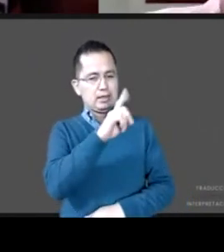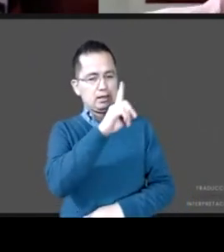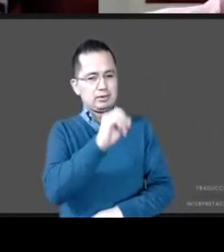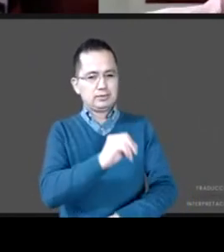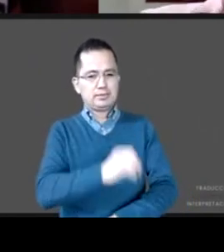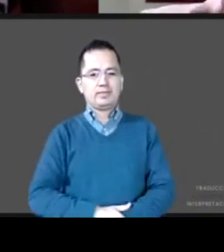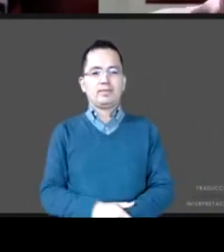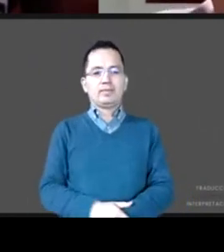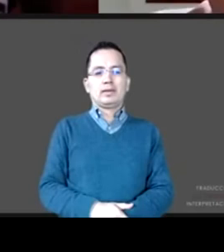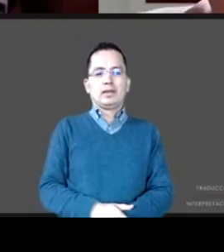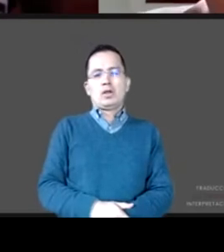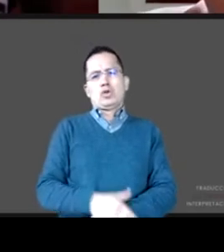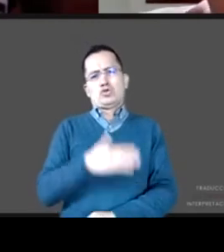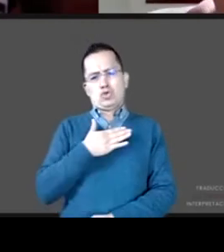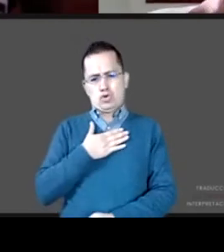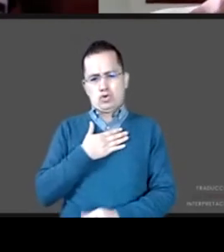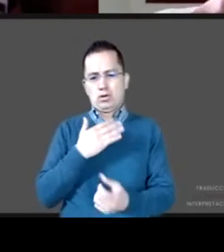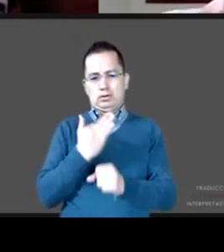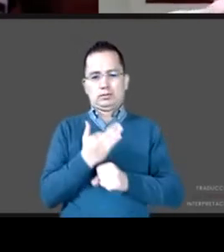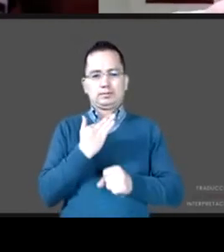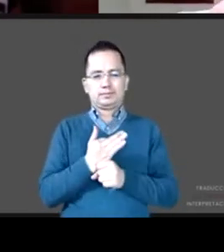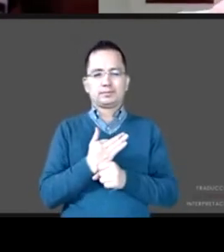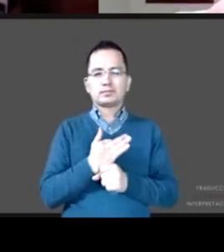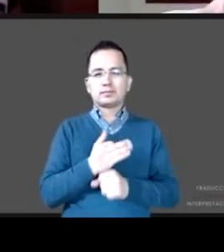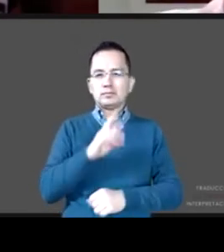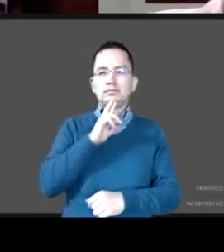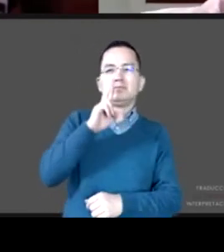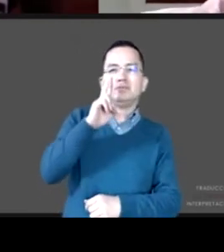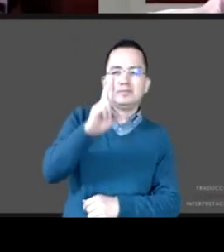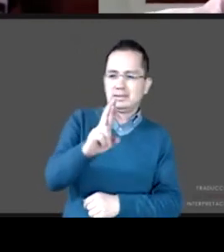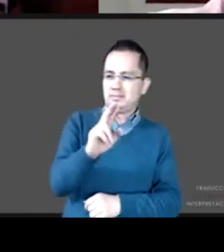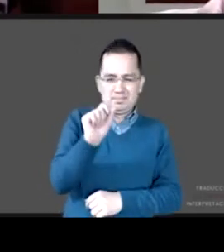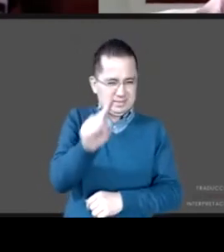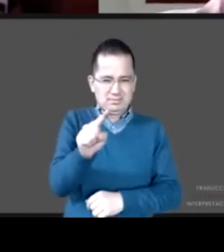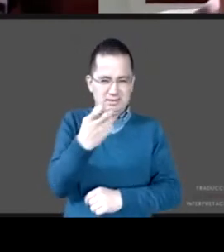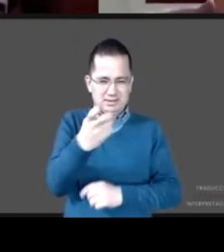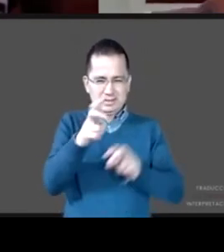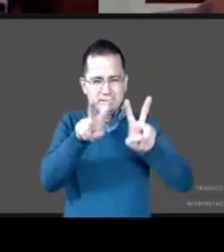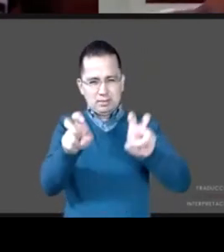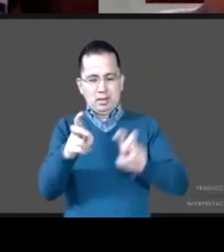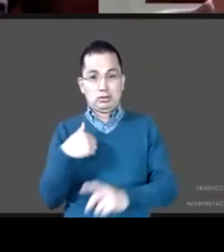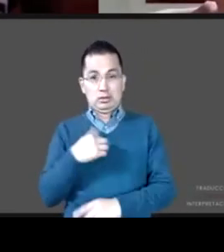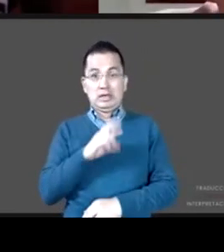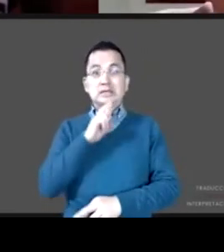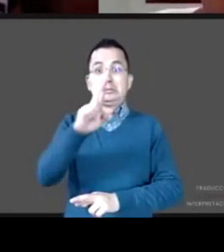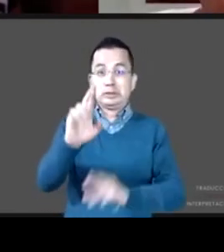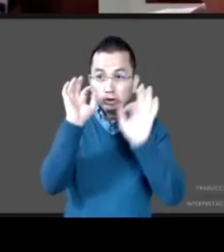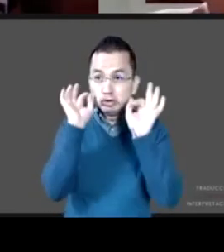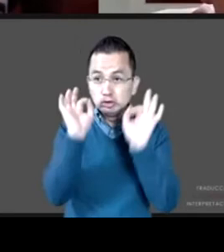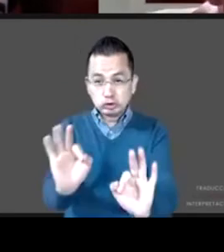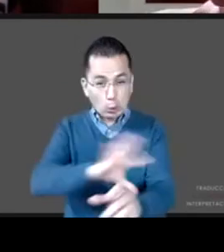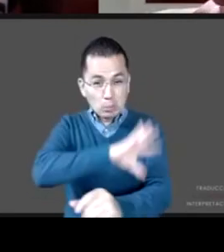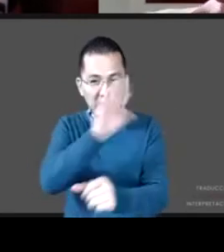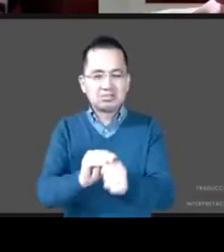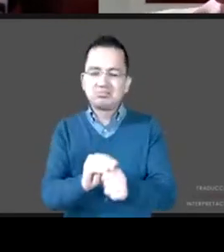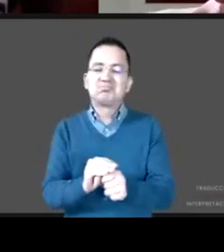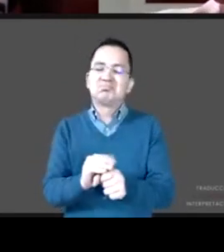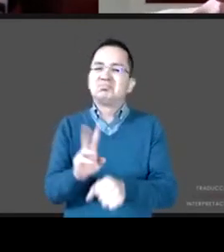contestaré este planteamiento que me pone sobre la gracia muy parcialmente porque justo estamos